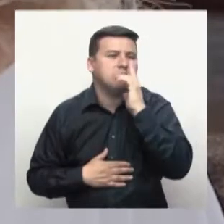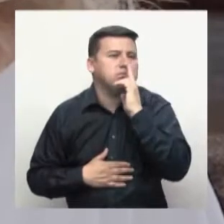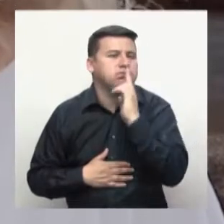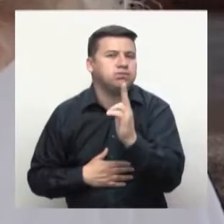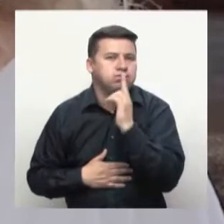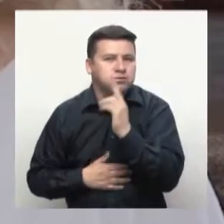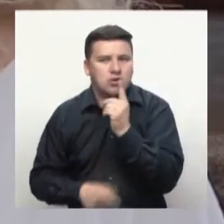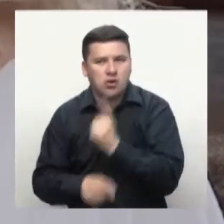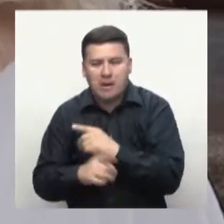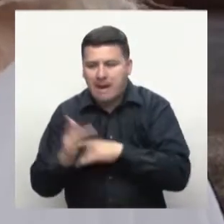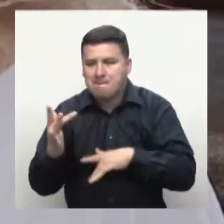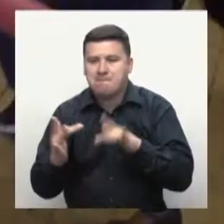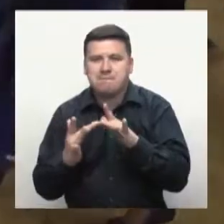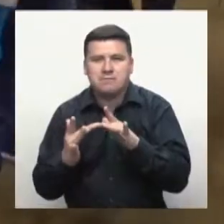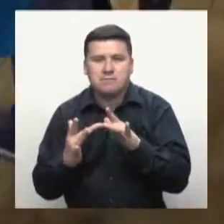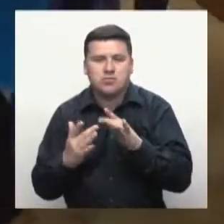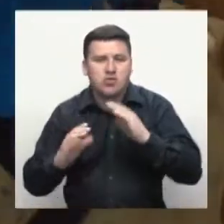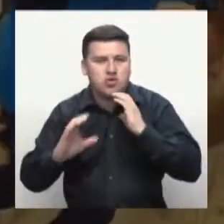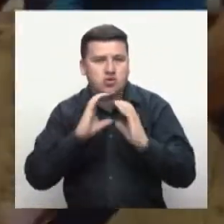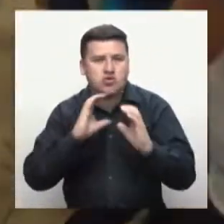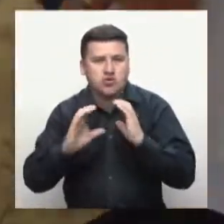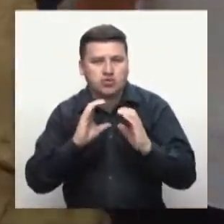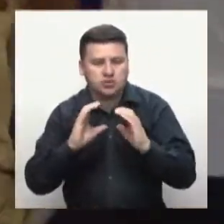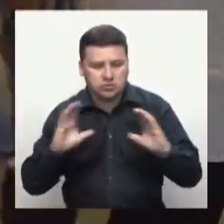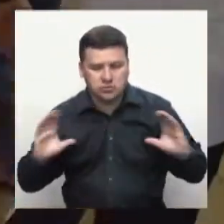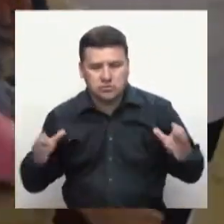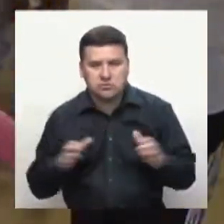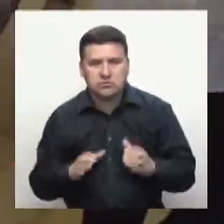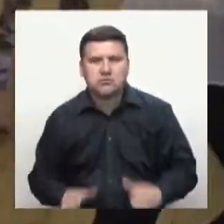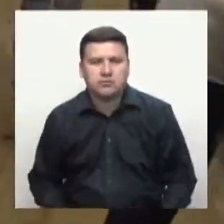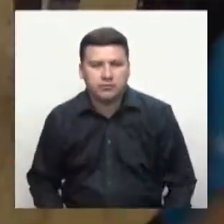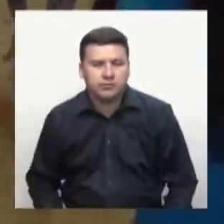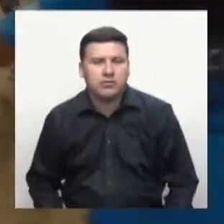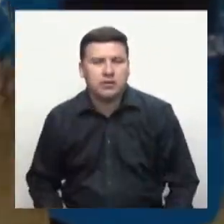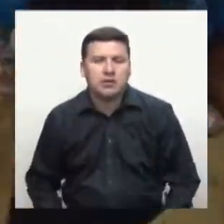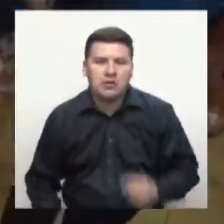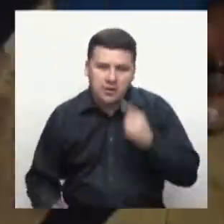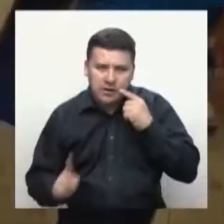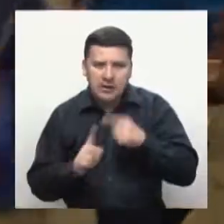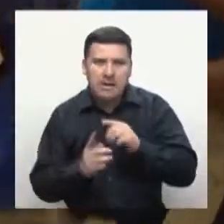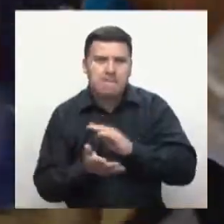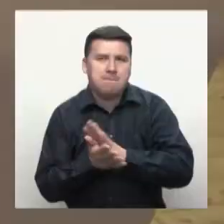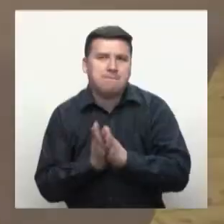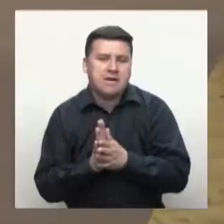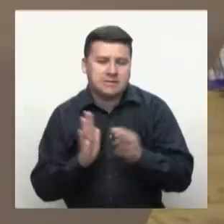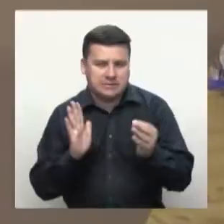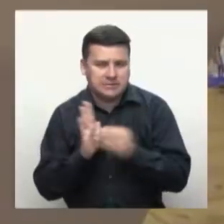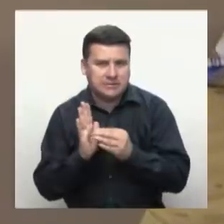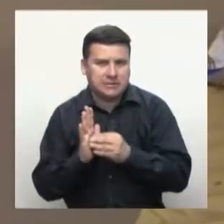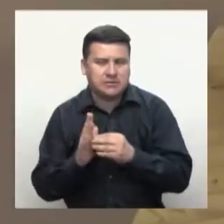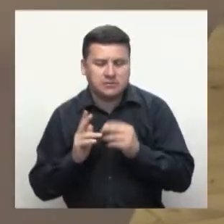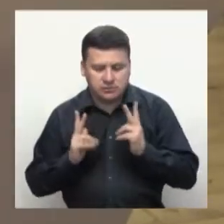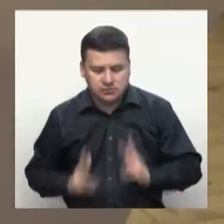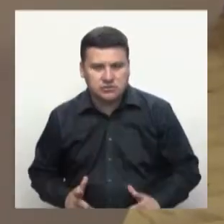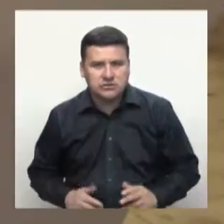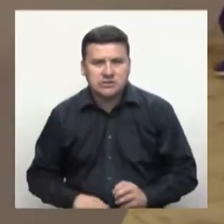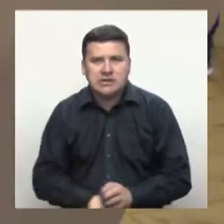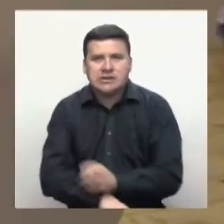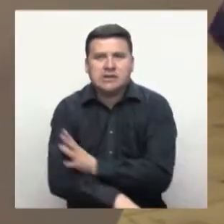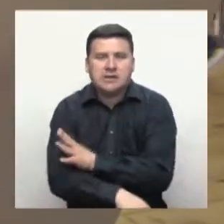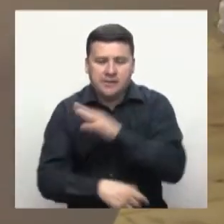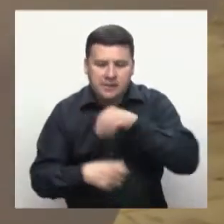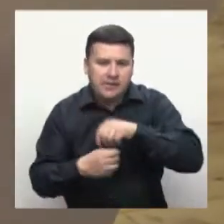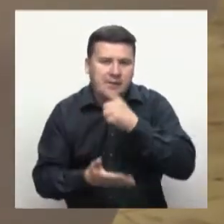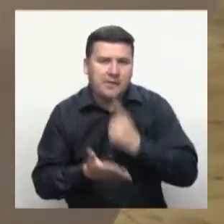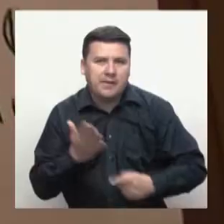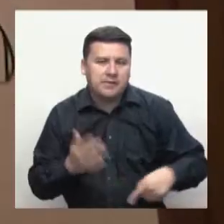saber, tener respuestas asertivas emocionales para comunicarse con los otros. Es un lenguaje de paz, es un lenguaje desde lo corporal y